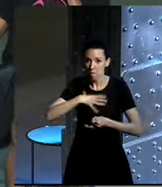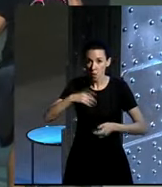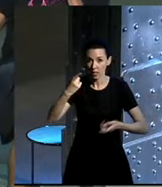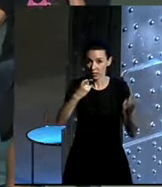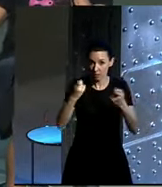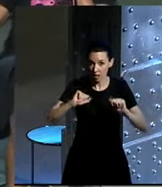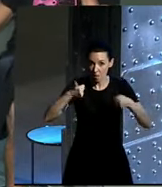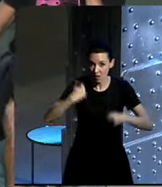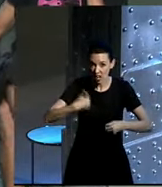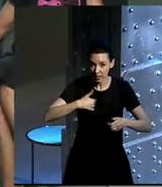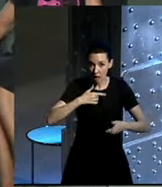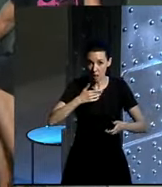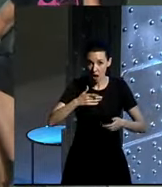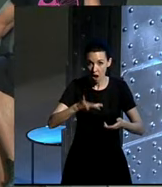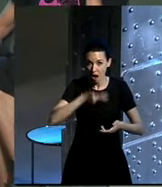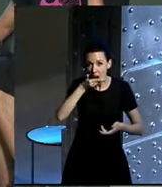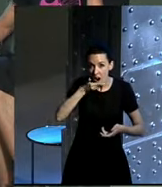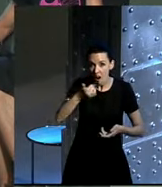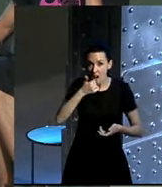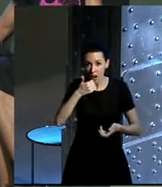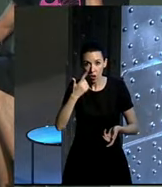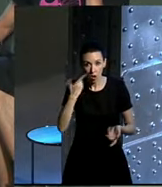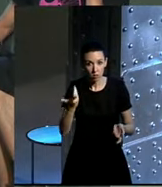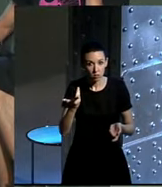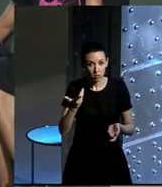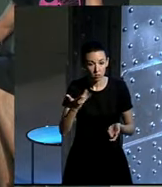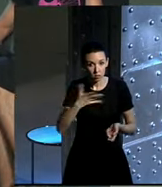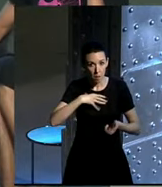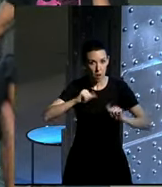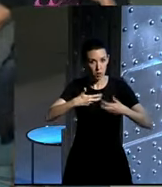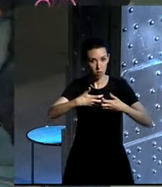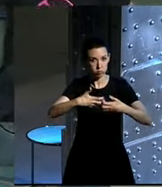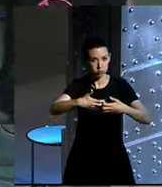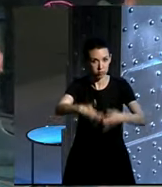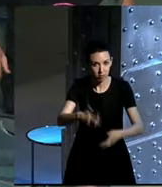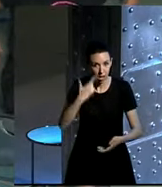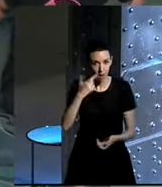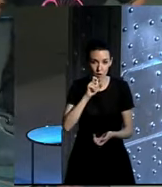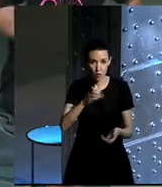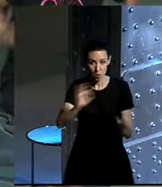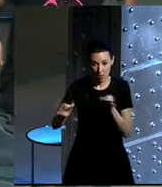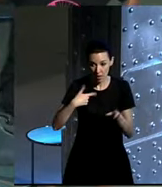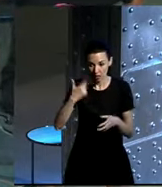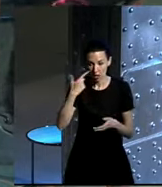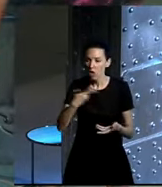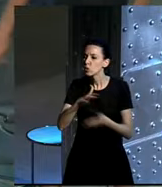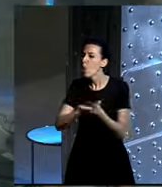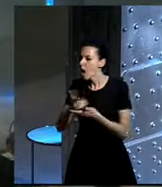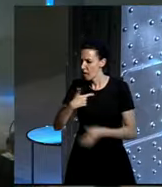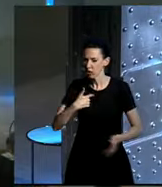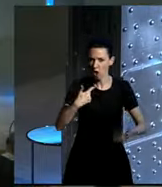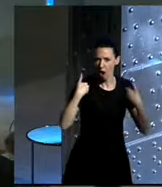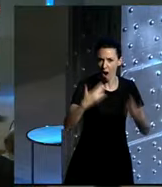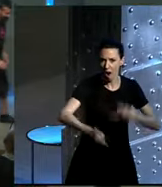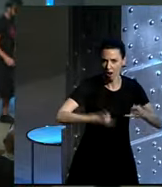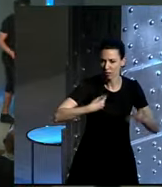ya a, digamos, calentarlo. ¿Cuándo lo vamos a poner en marcha? Lo vamos a poner en marcha cuando esté listo. O sea, que si quieres te pones ya. Tú hablas, yo pedaleo. Sí, tú